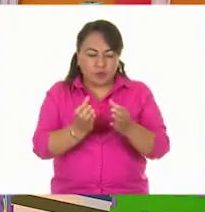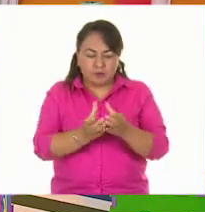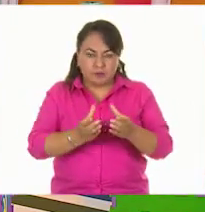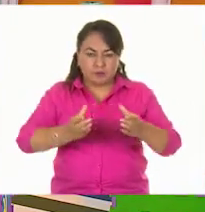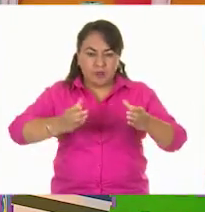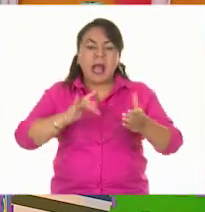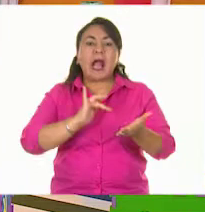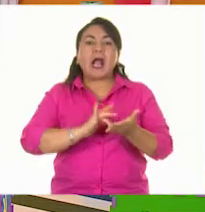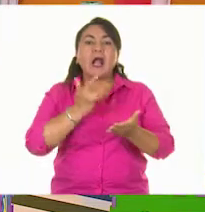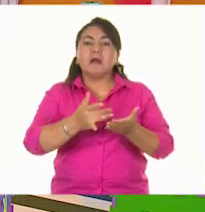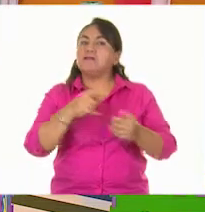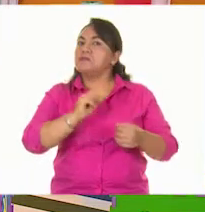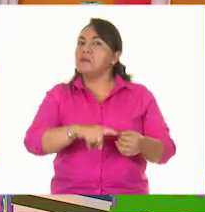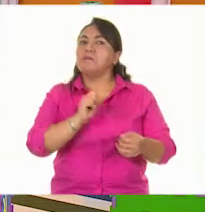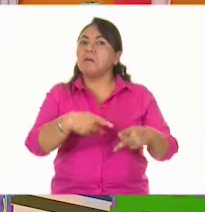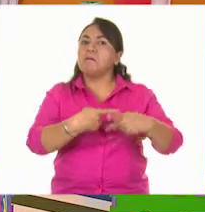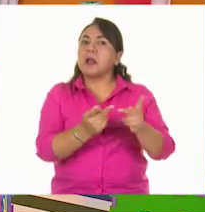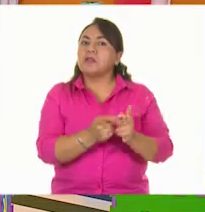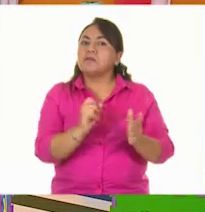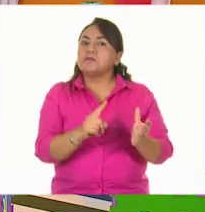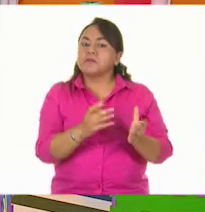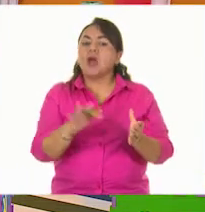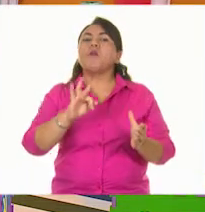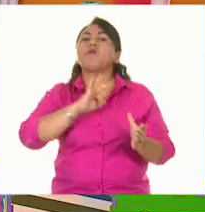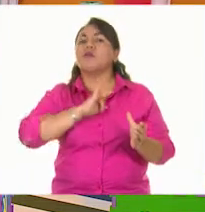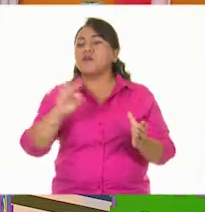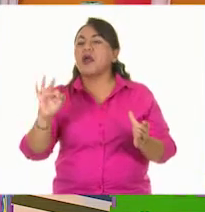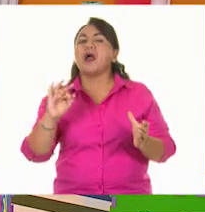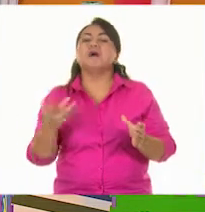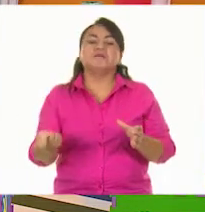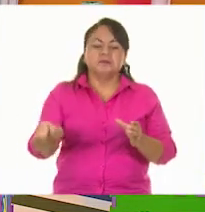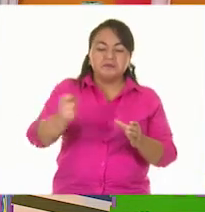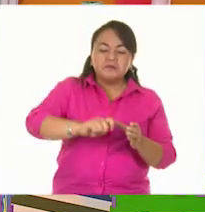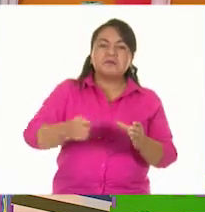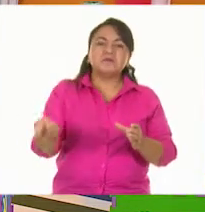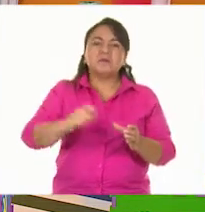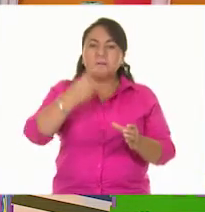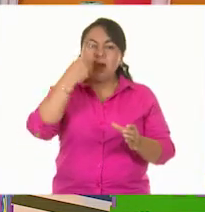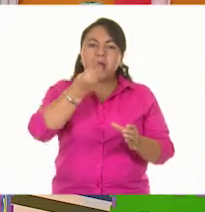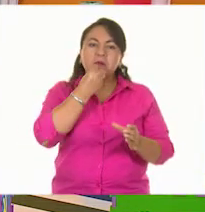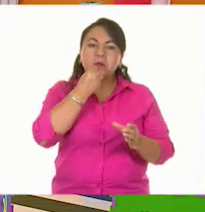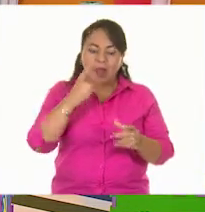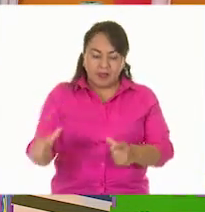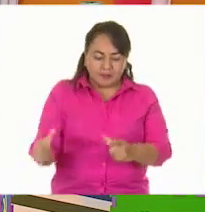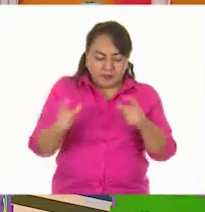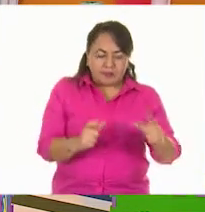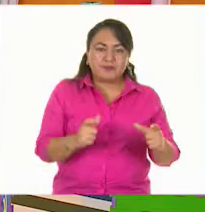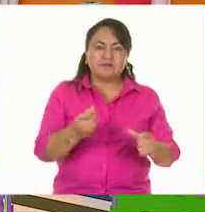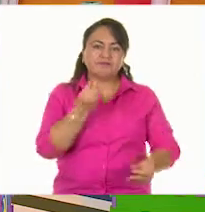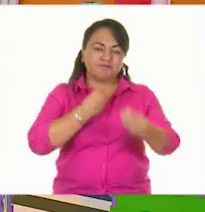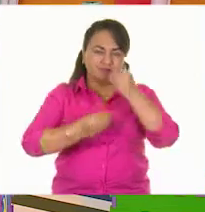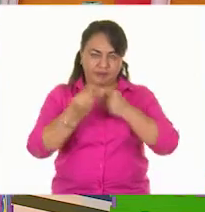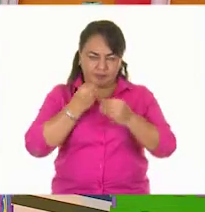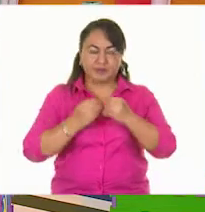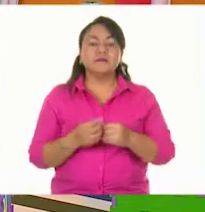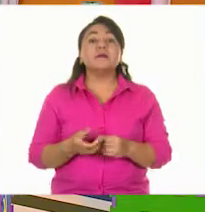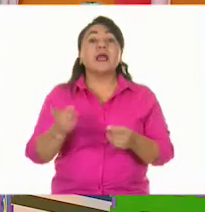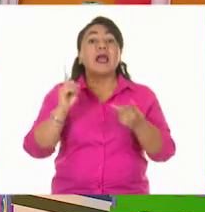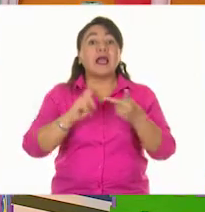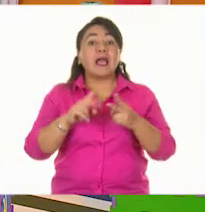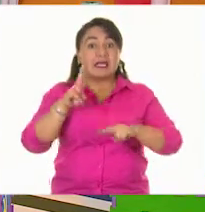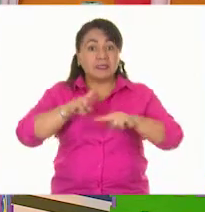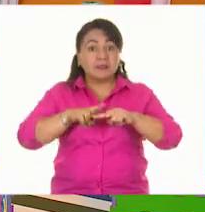que le permite ser siempre plato y de esa manera podemos poner ahí nuestros alimentos para poder comerlos. La silla tiene